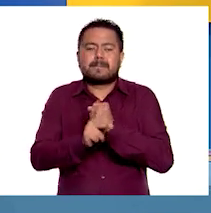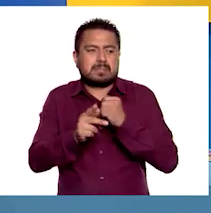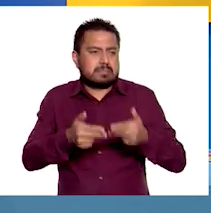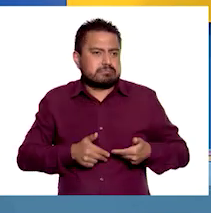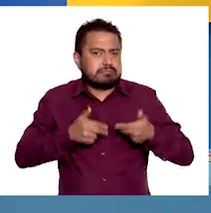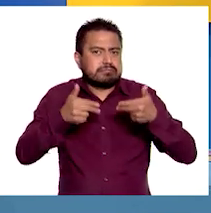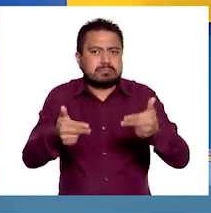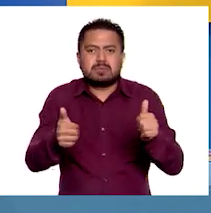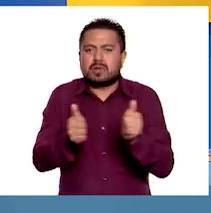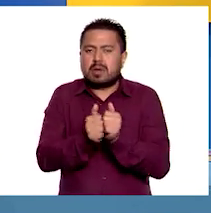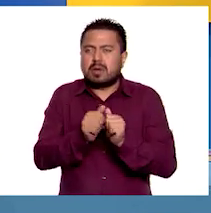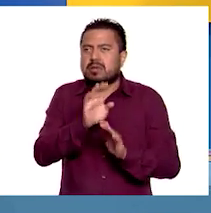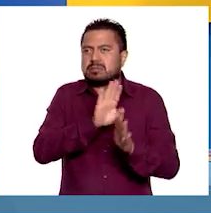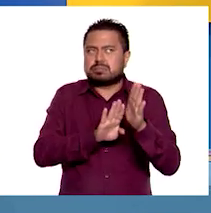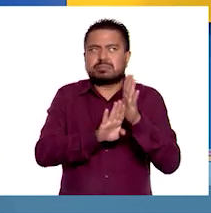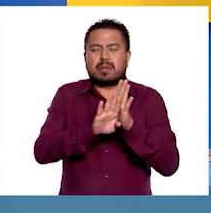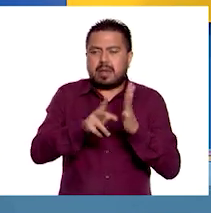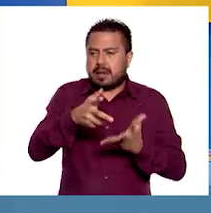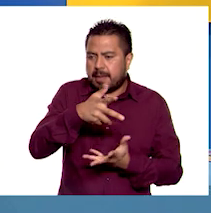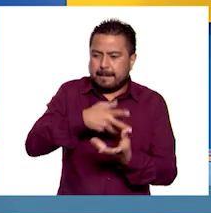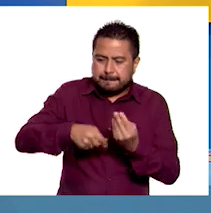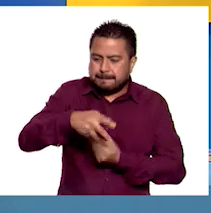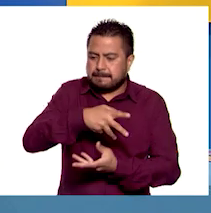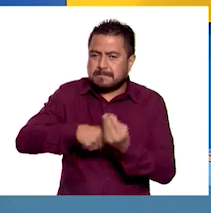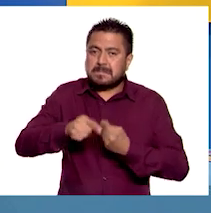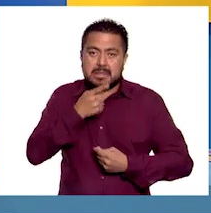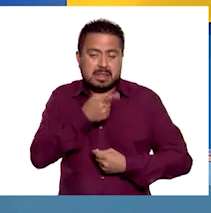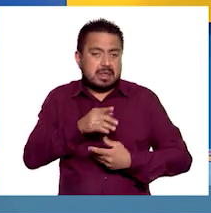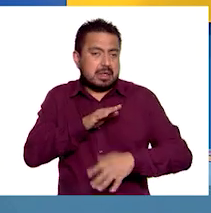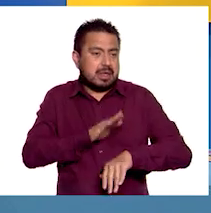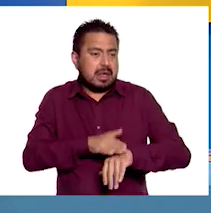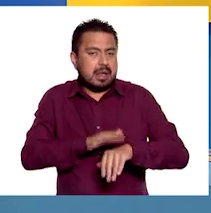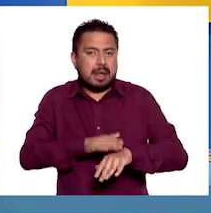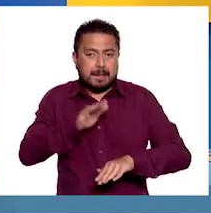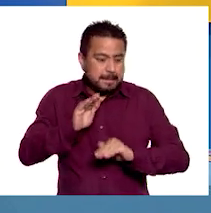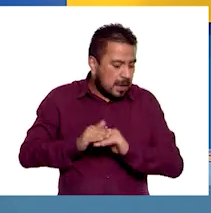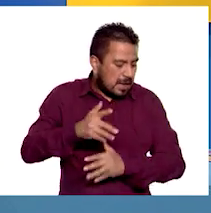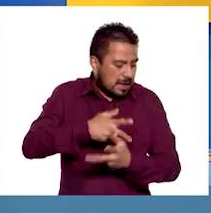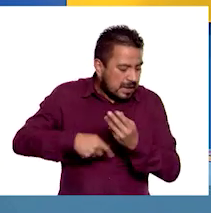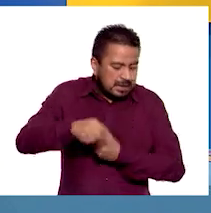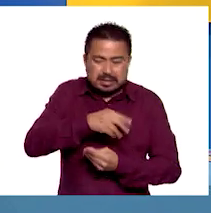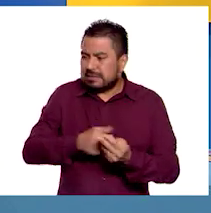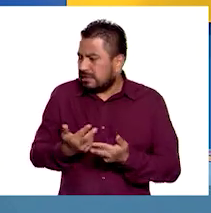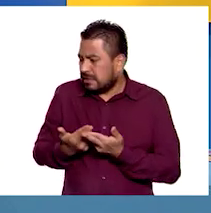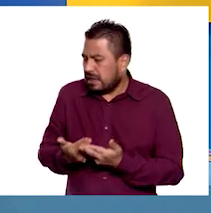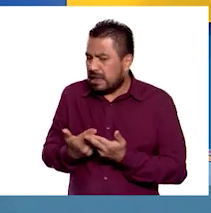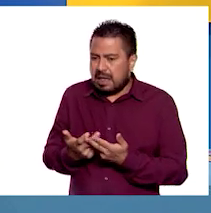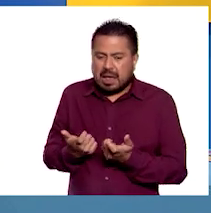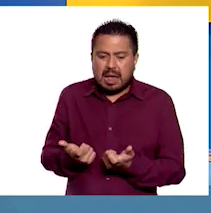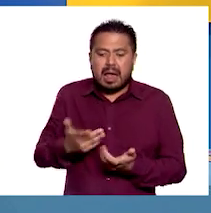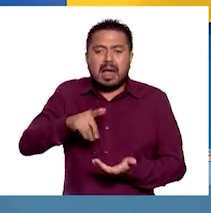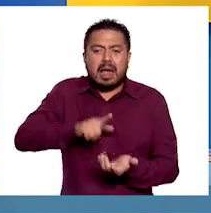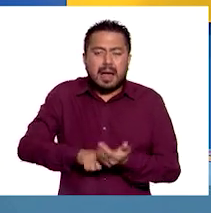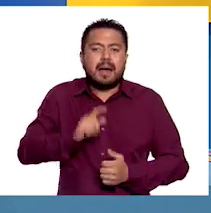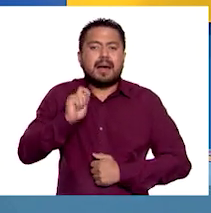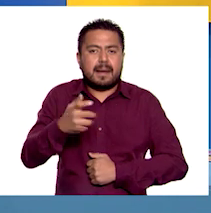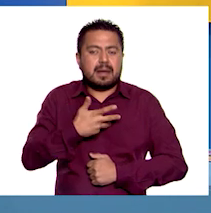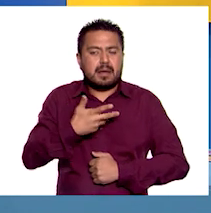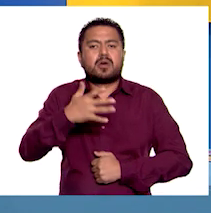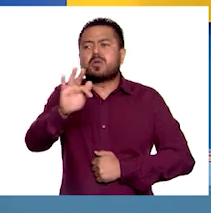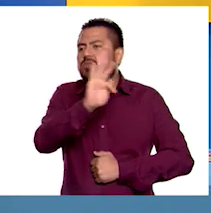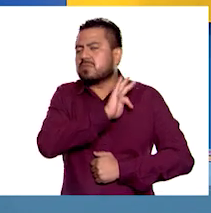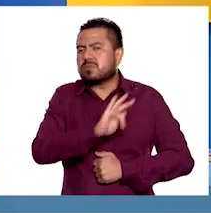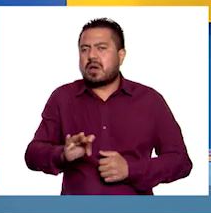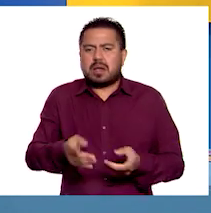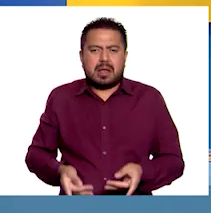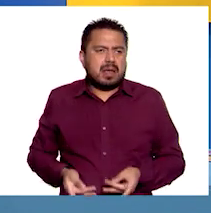generaba a través de su crecimiento económico. Se decía que mientras más ingresos o riqueza económica hubiera, existiría